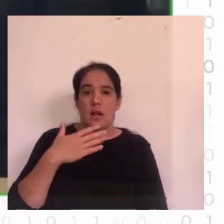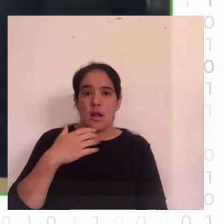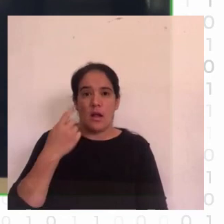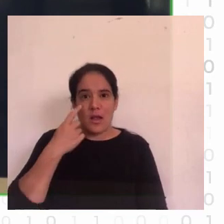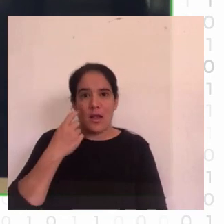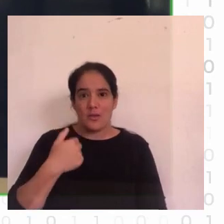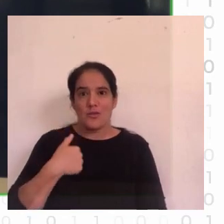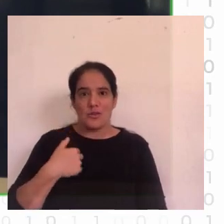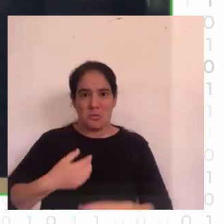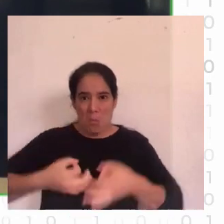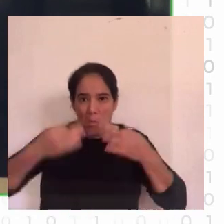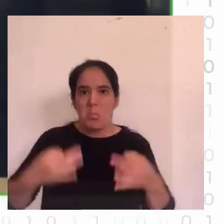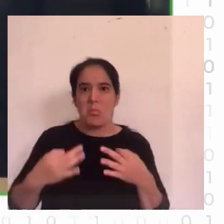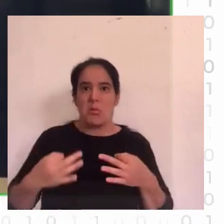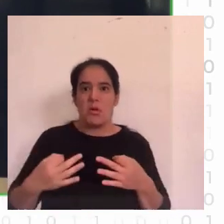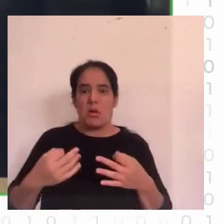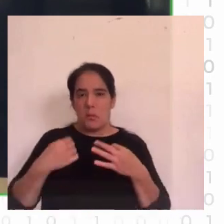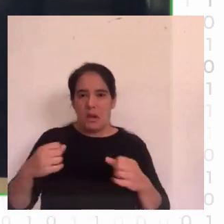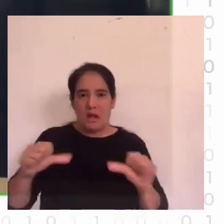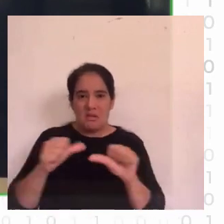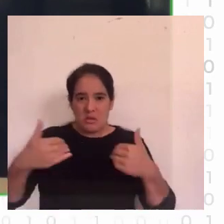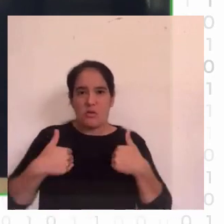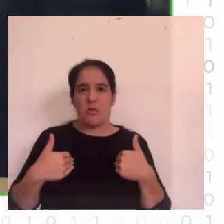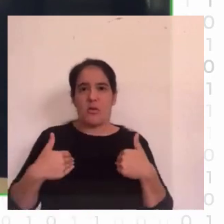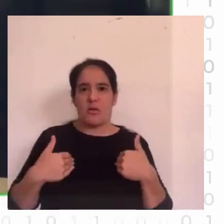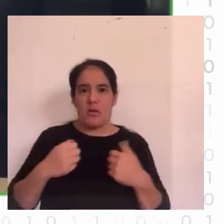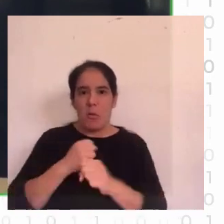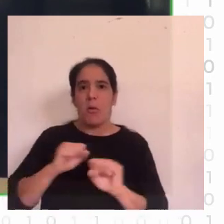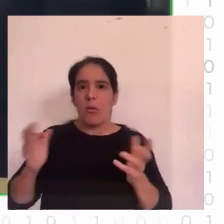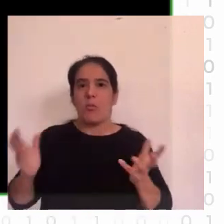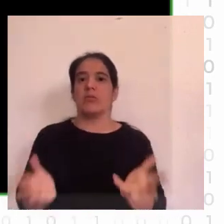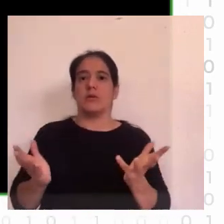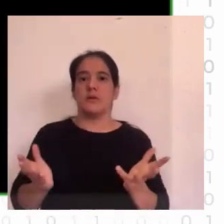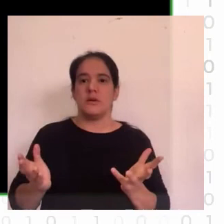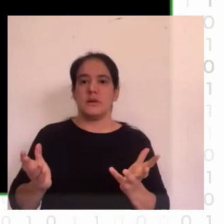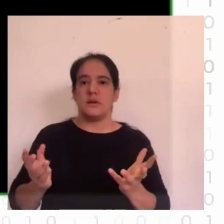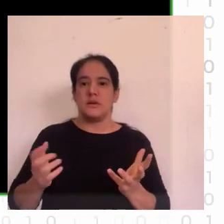ser docente Está, es un camino que arranco y voy a tener que aprender